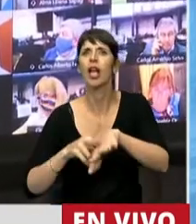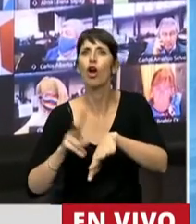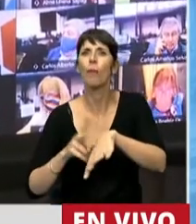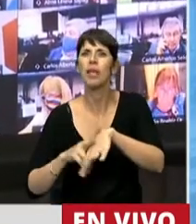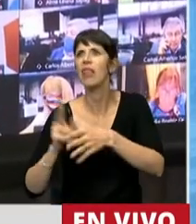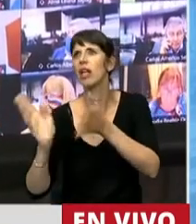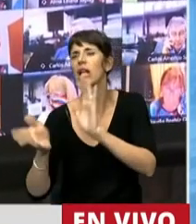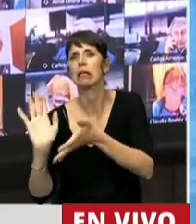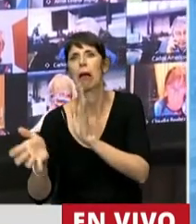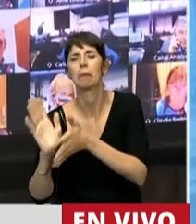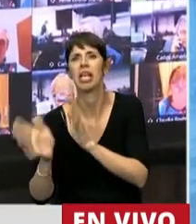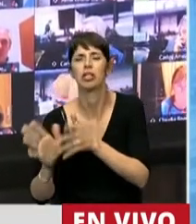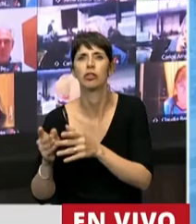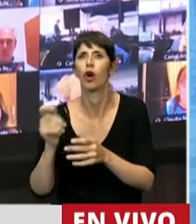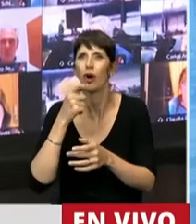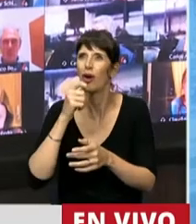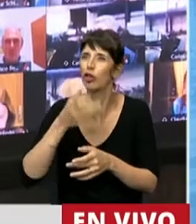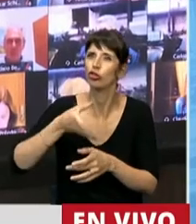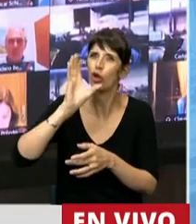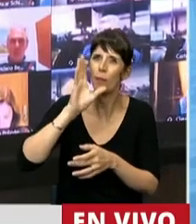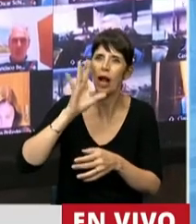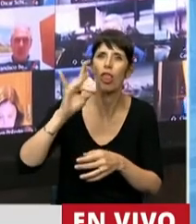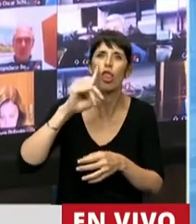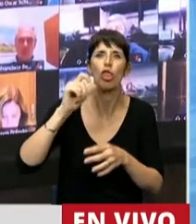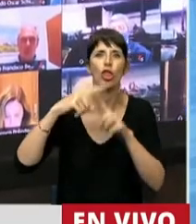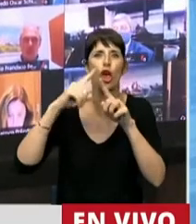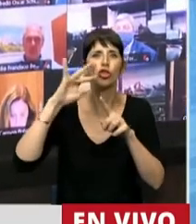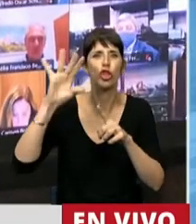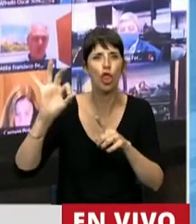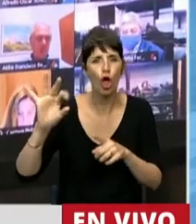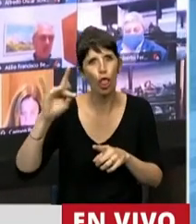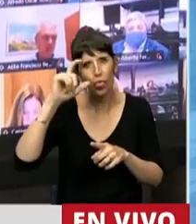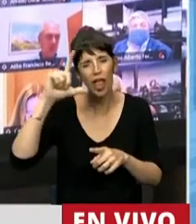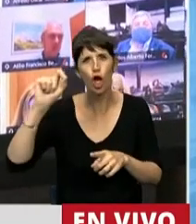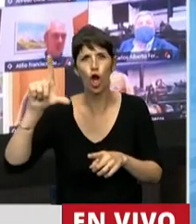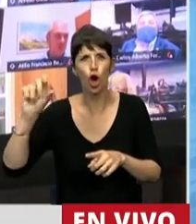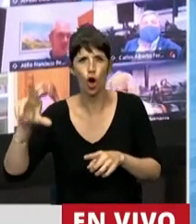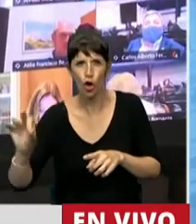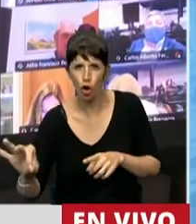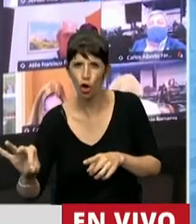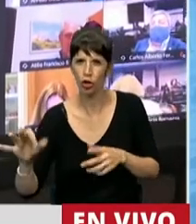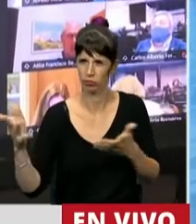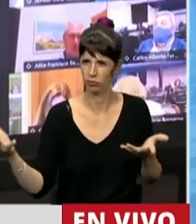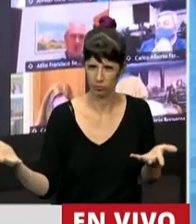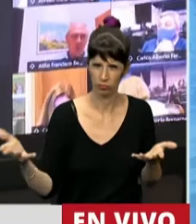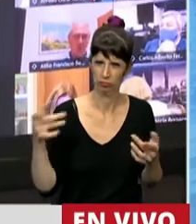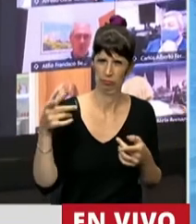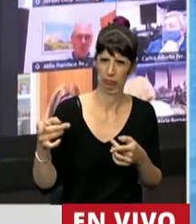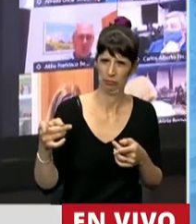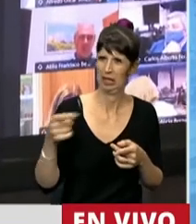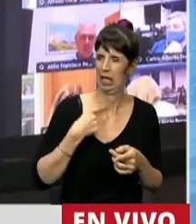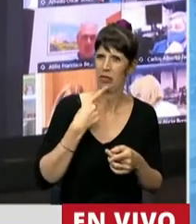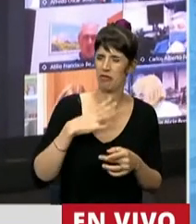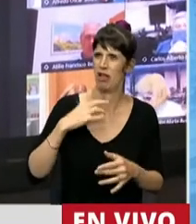tratamientos con productos como el dióxido de cloro, que ante la situación que estamos atravesando, señor presidente, no solo es temerario,